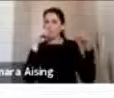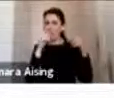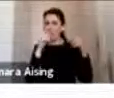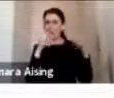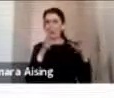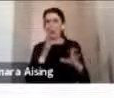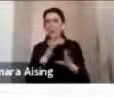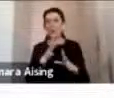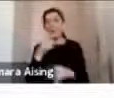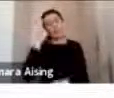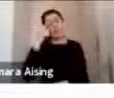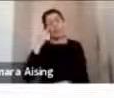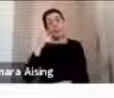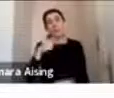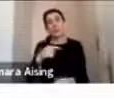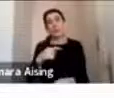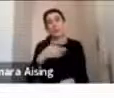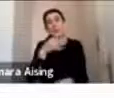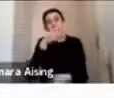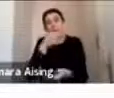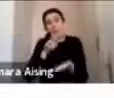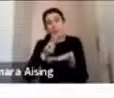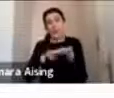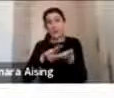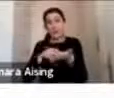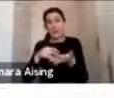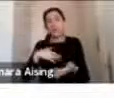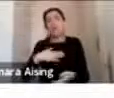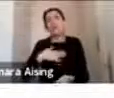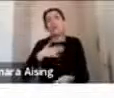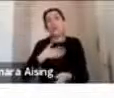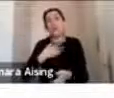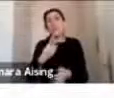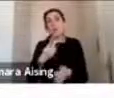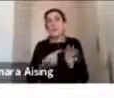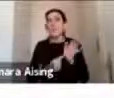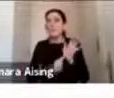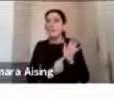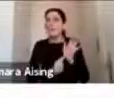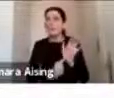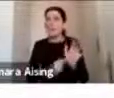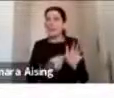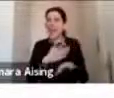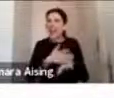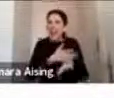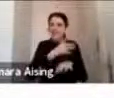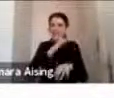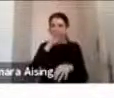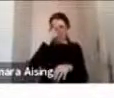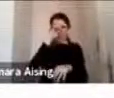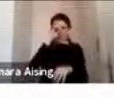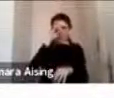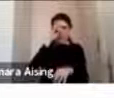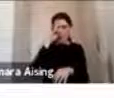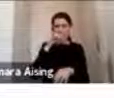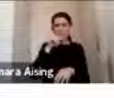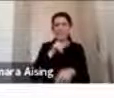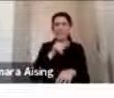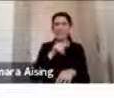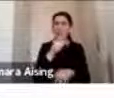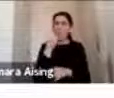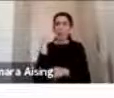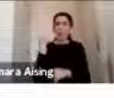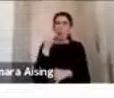realistas y un poco también la mirada que quiero dar desde el prehospitalario, porque el prehospitalario es un sistema de atención de emergencia